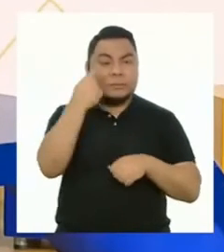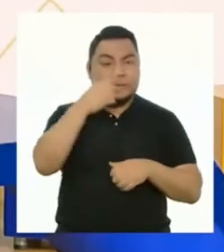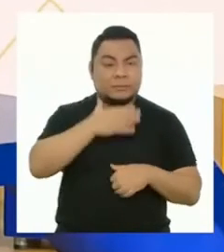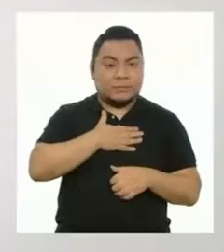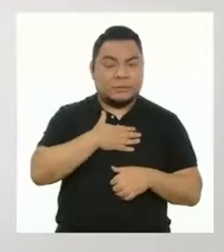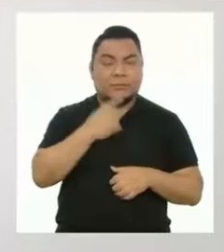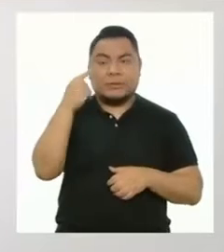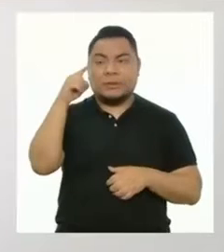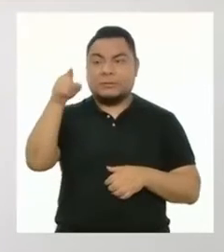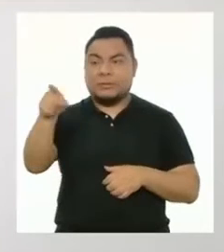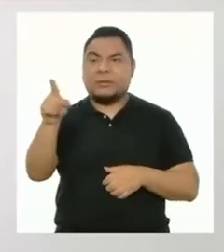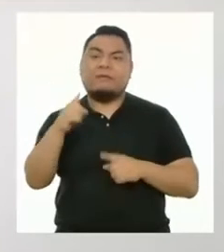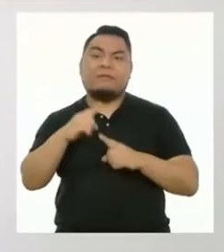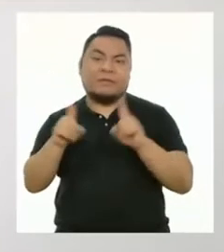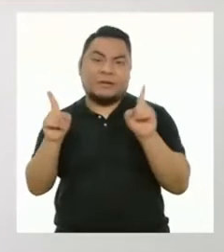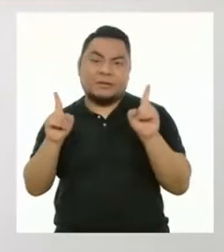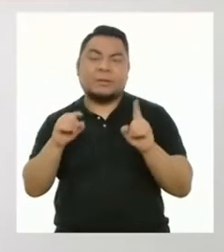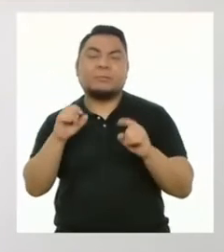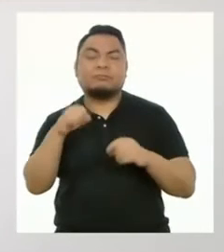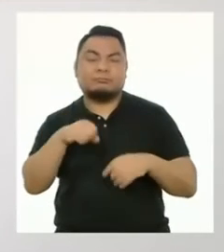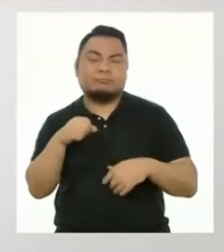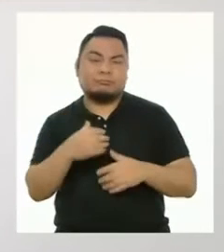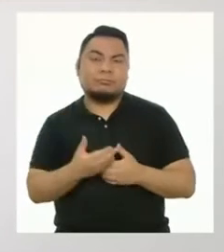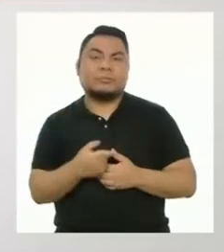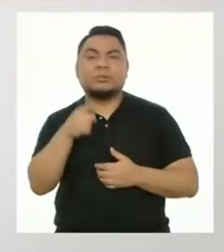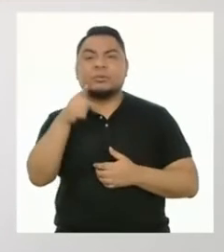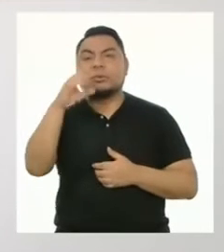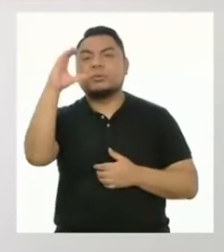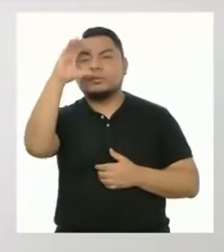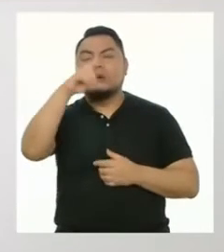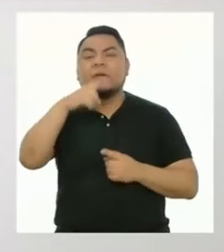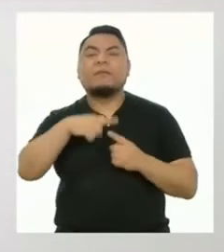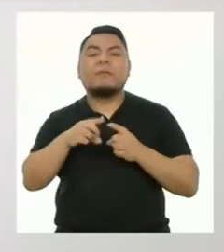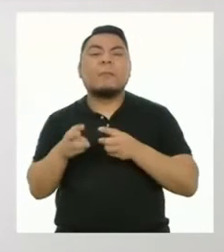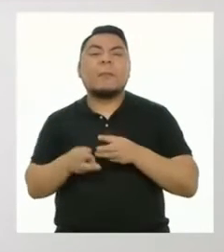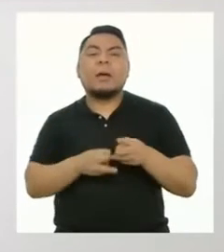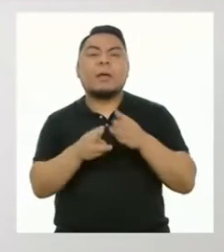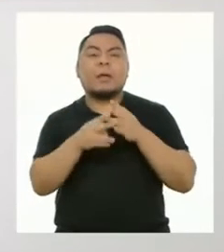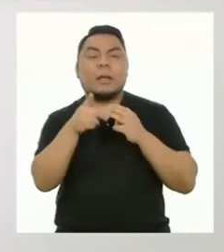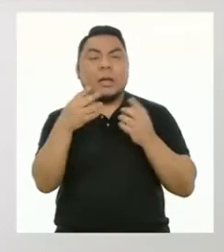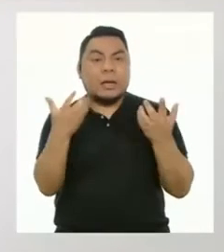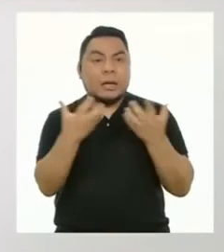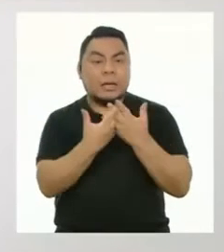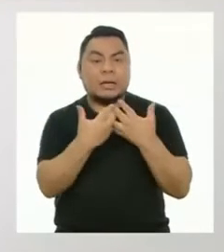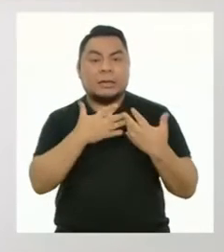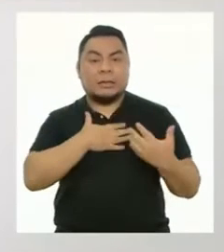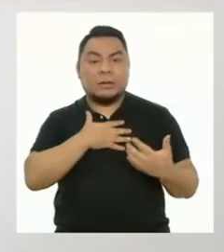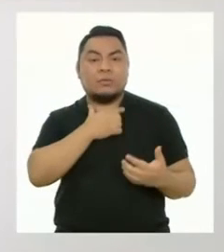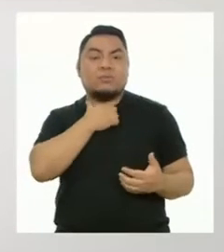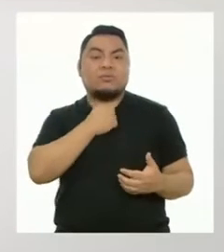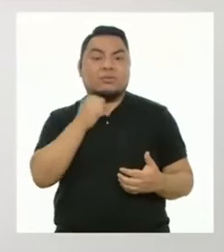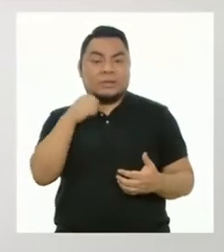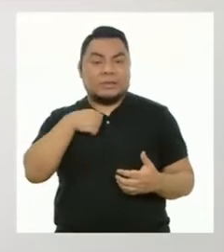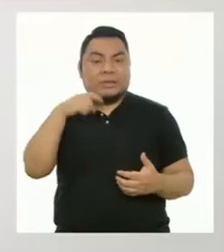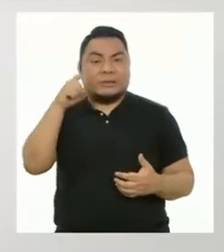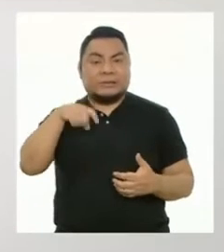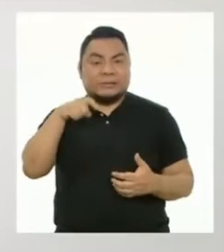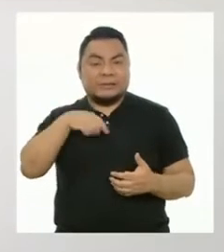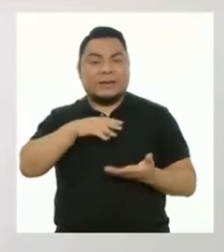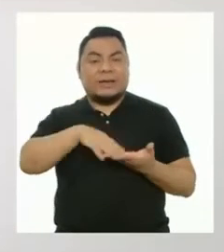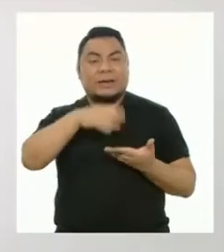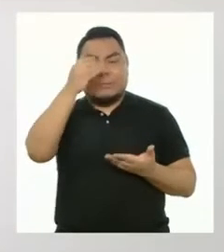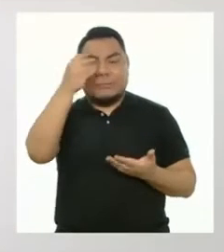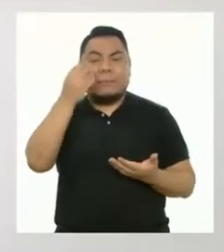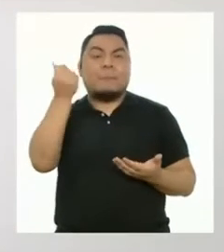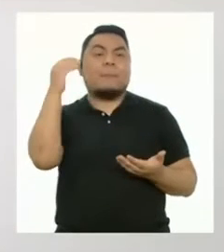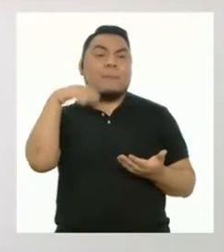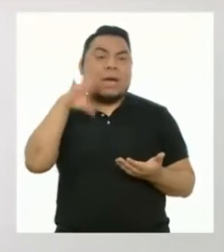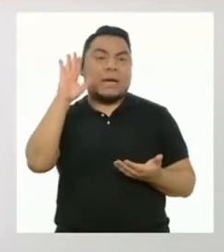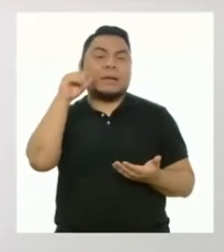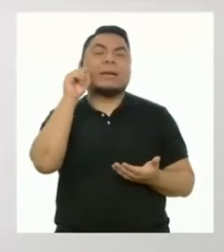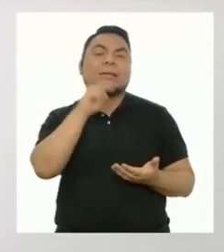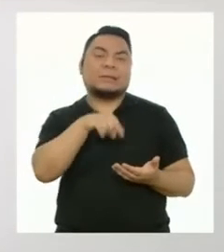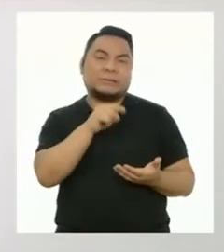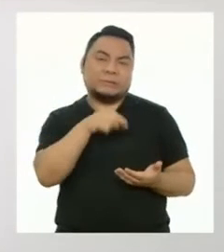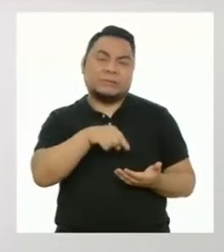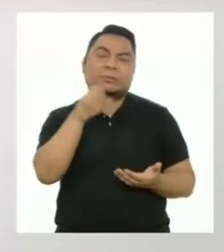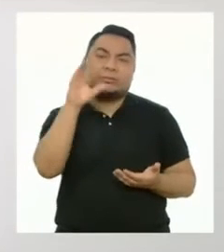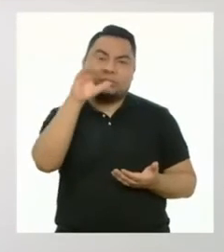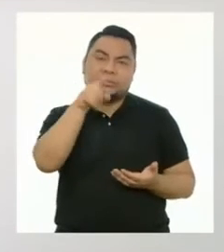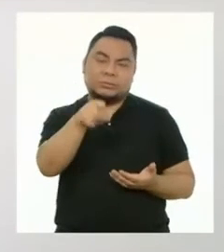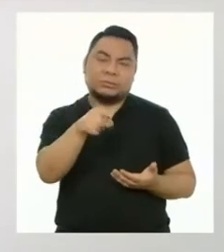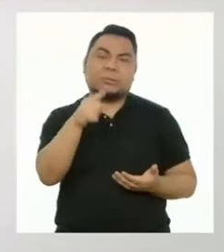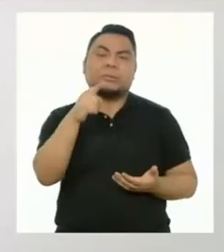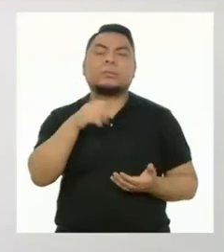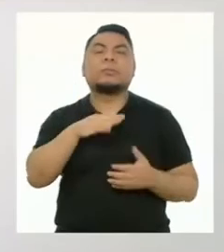mí, pero no para ti. Así es. Tenemos que buscar estrategias que se adecúen a nuestras necesidades y a las del entorno del